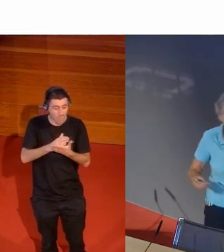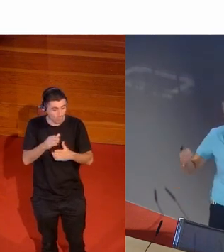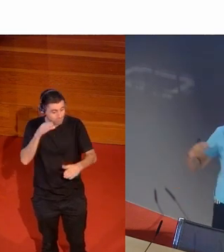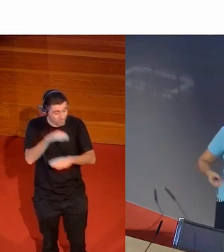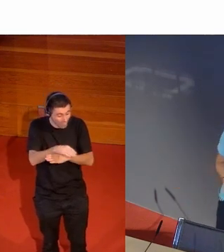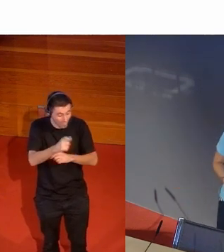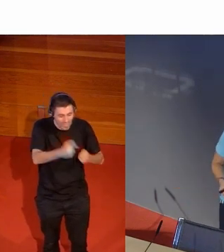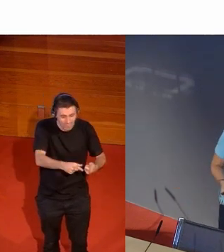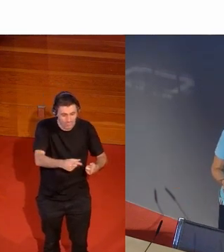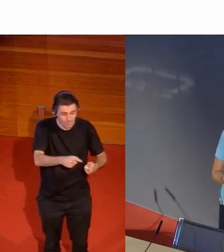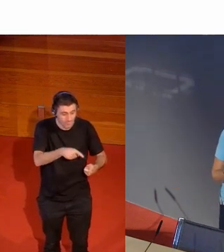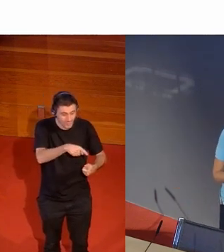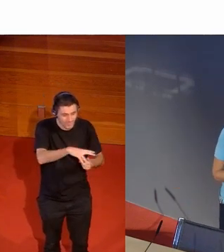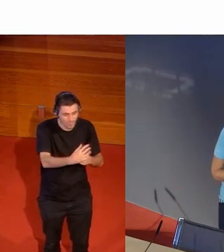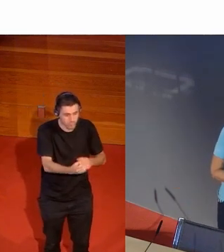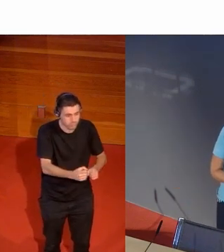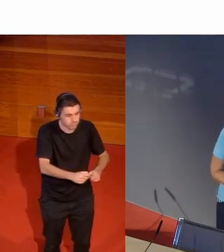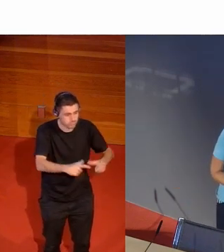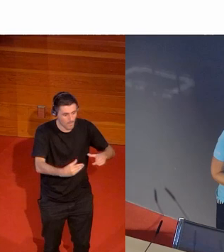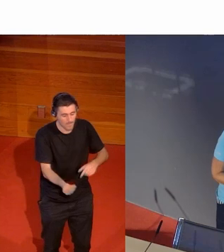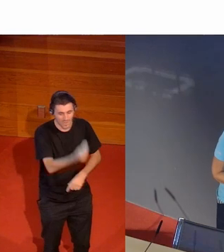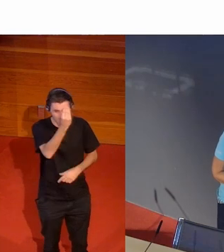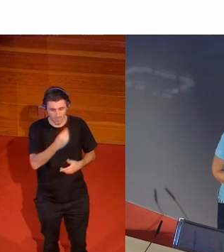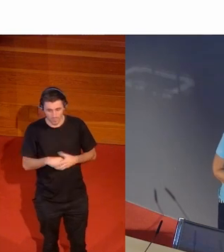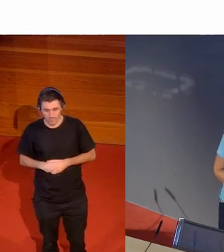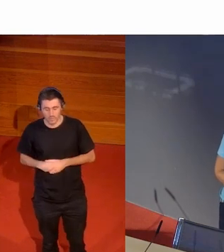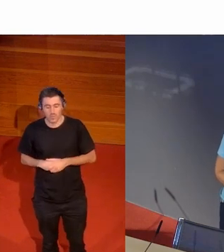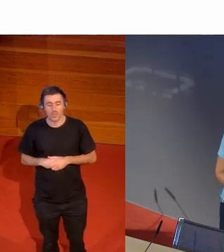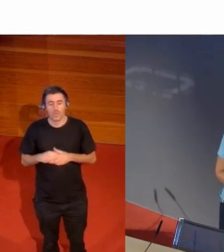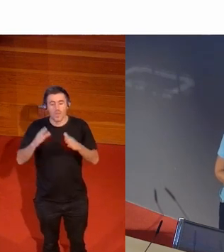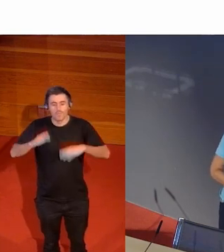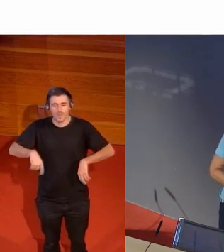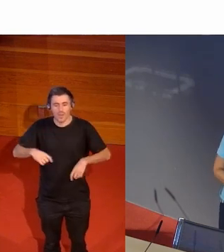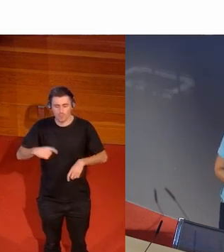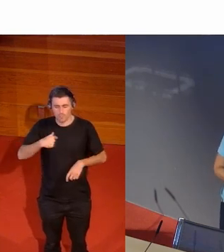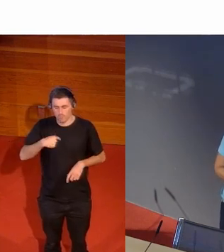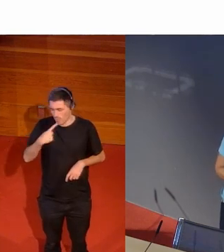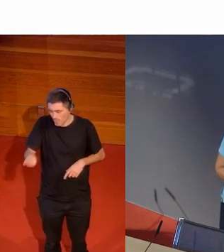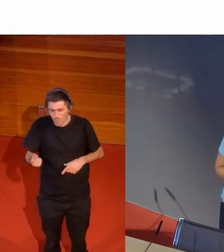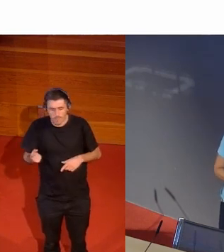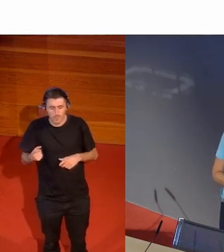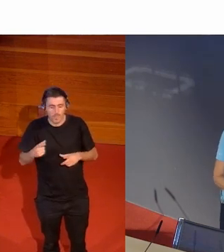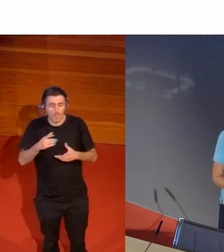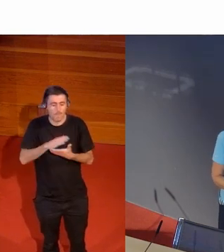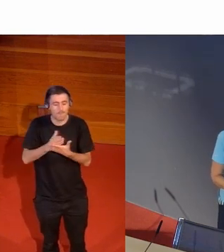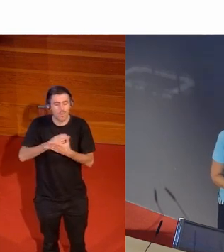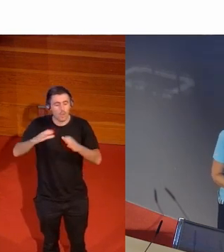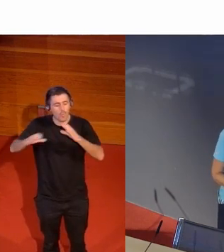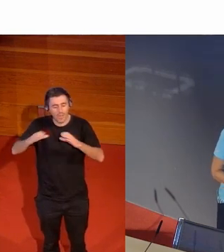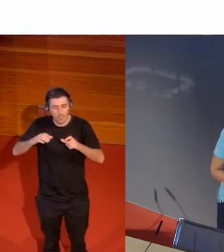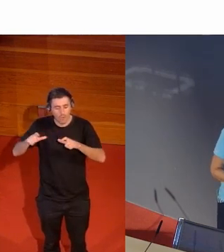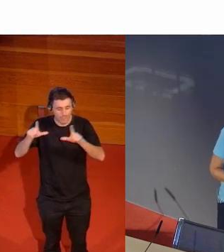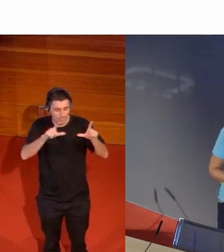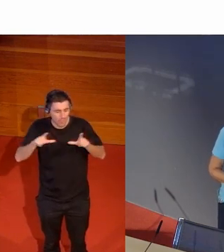y como tratamos los medios de comunicación que yo siempre digo que somos muy responsables de todo esto pues midiéndolo